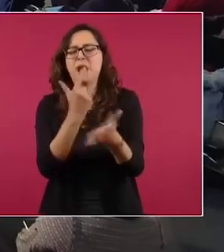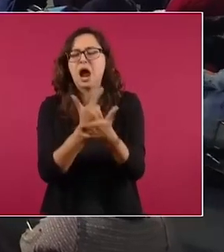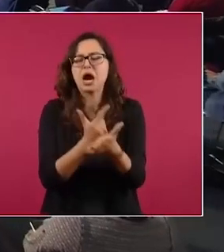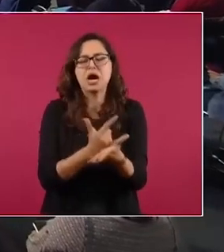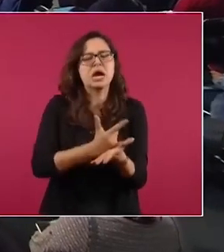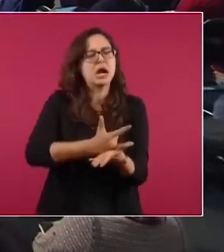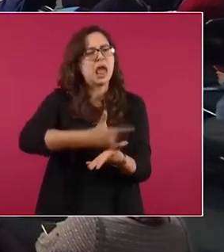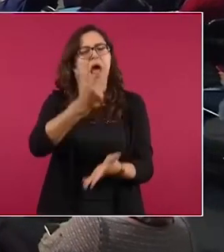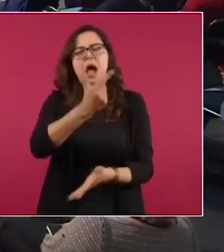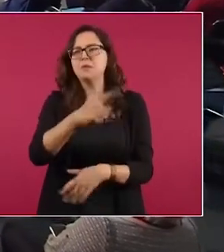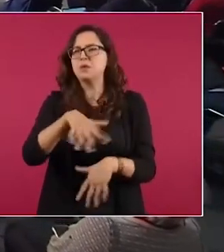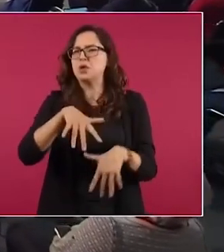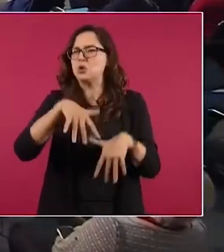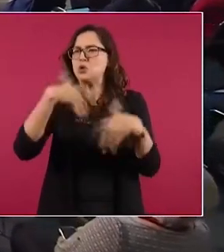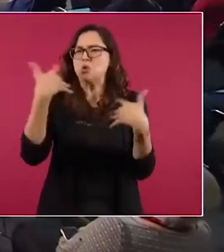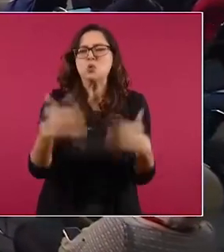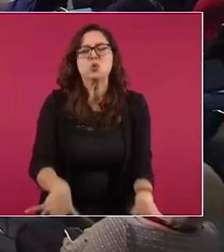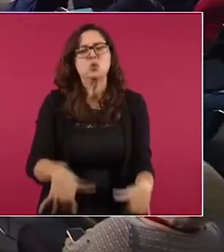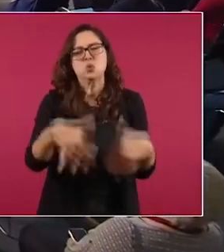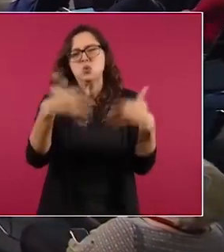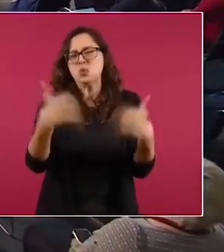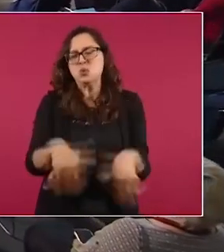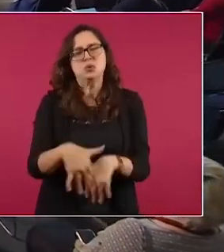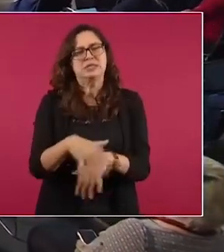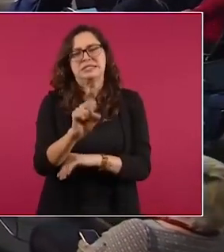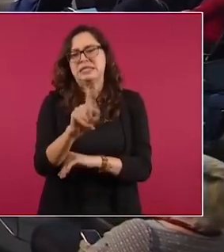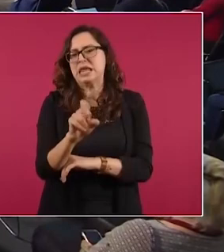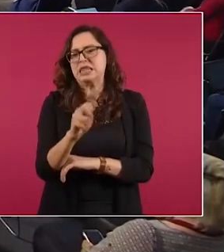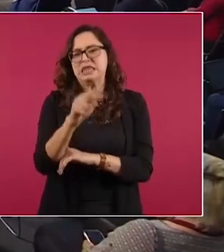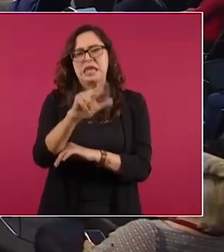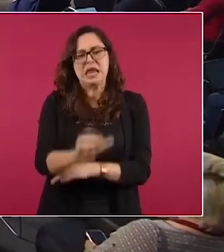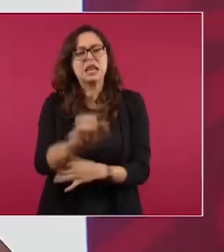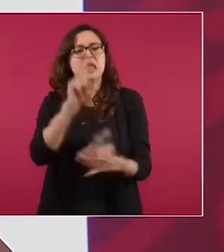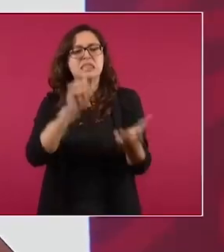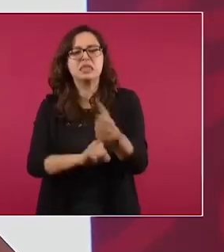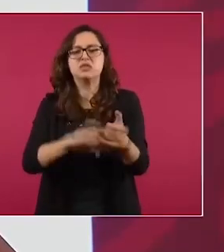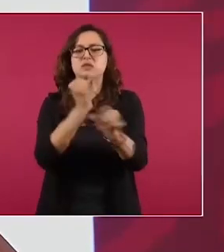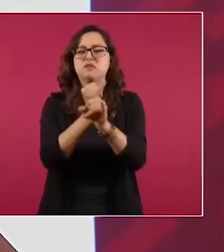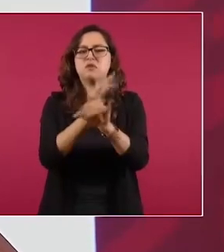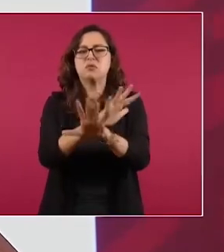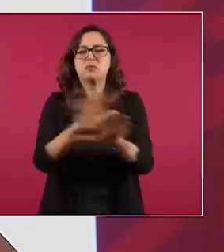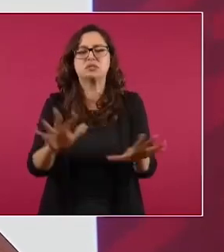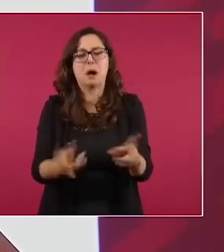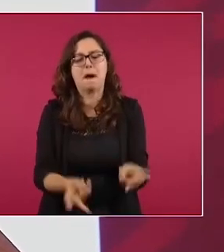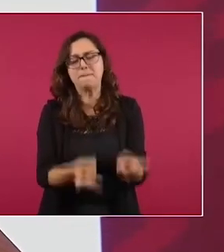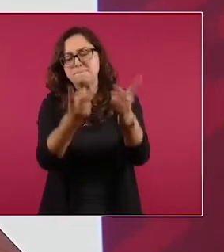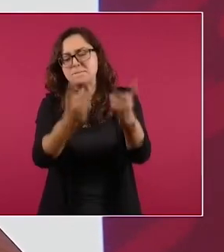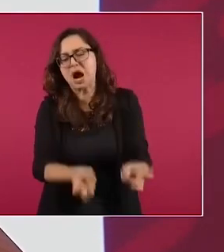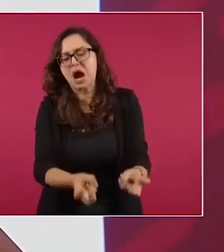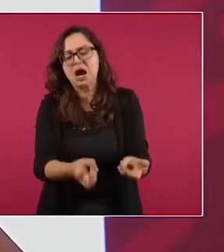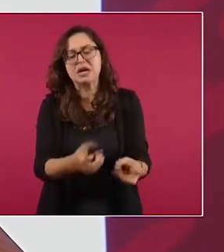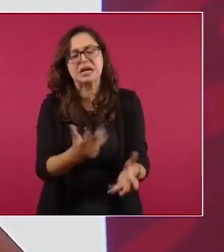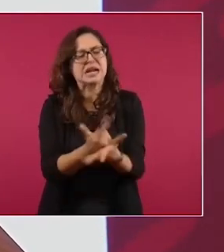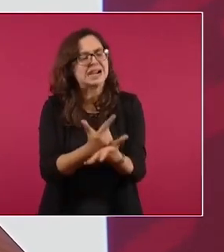el hackeo a los archivos del ejército?